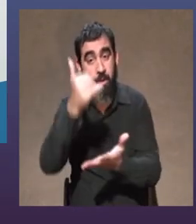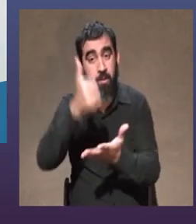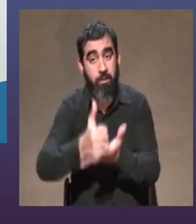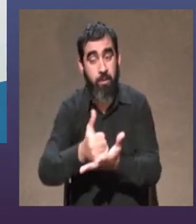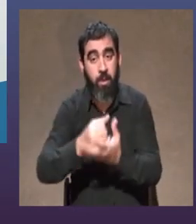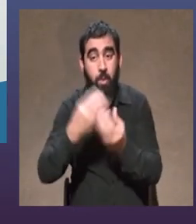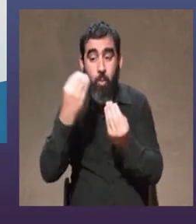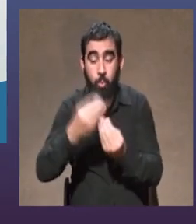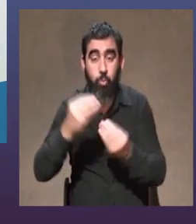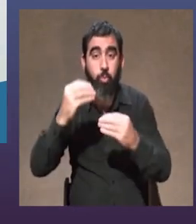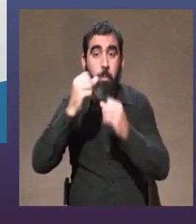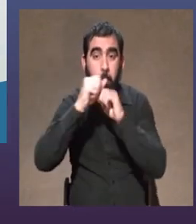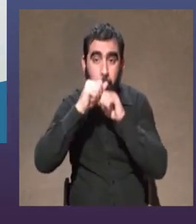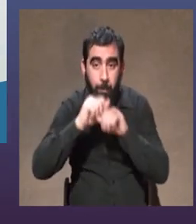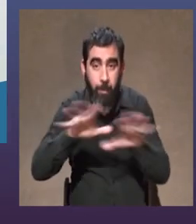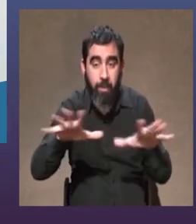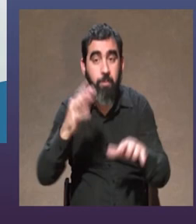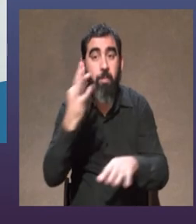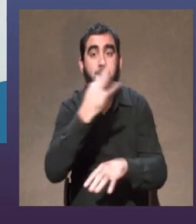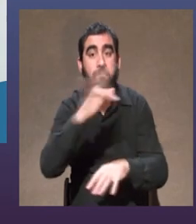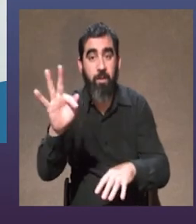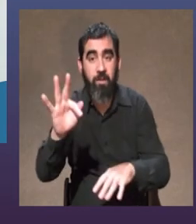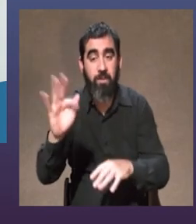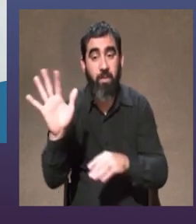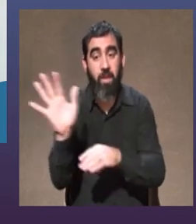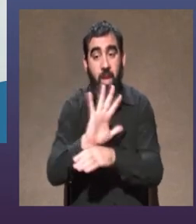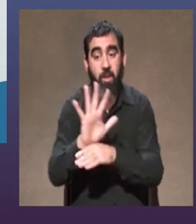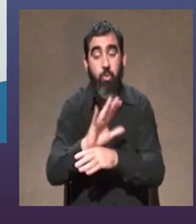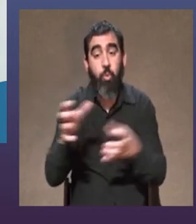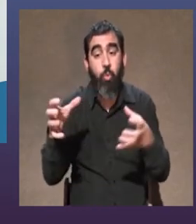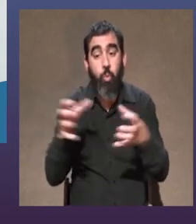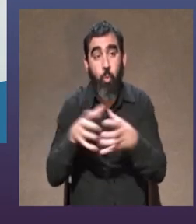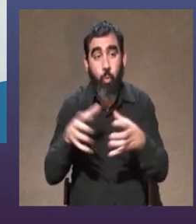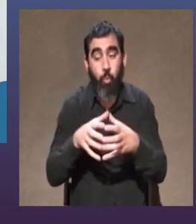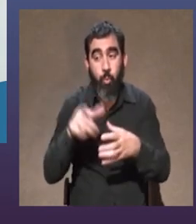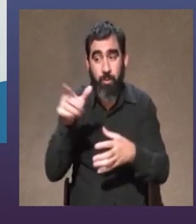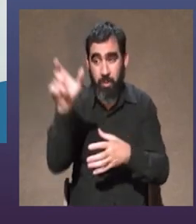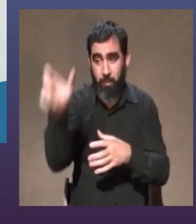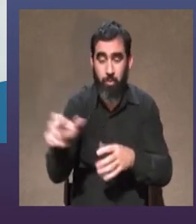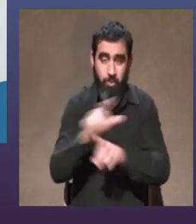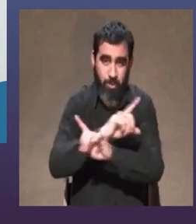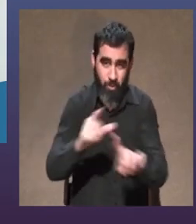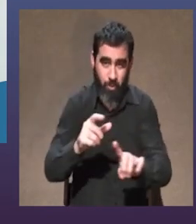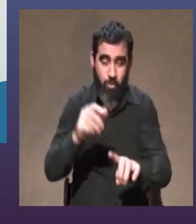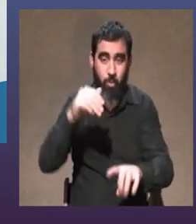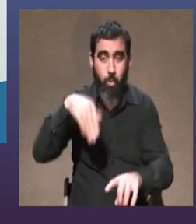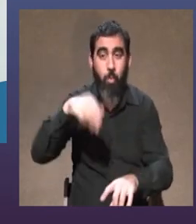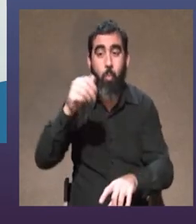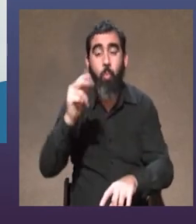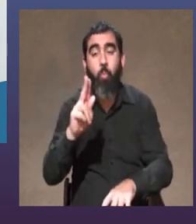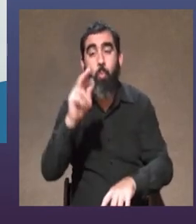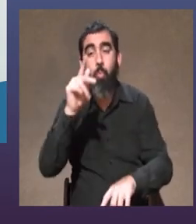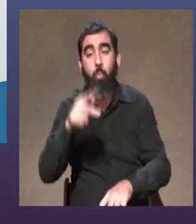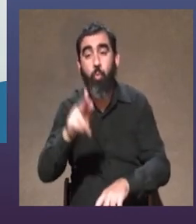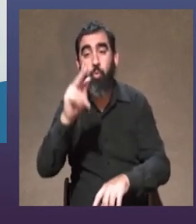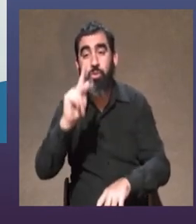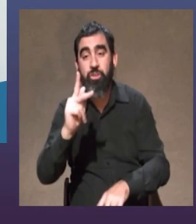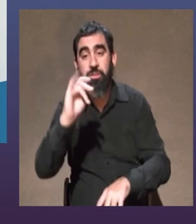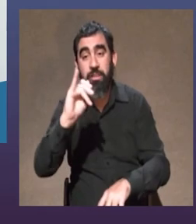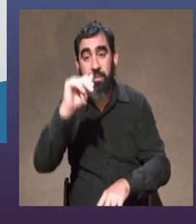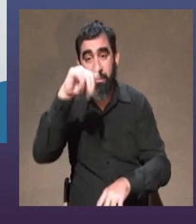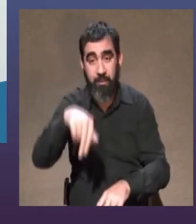ahora está en plena pandemia está allá y está actuando con un grupo no con Mushkin pero ya va a llegar y creo que